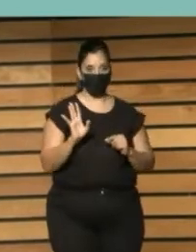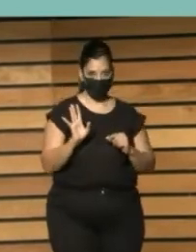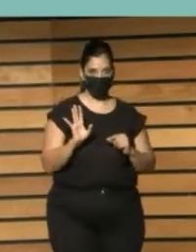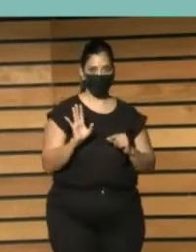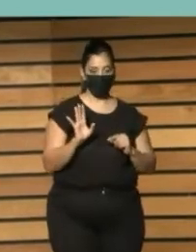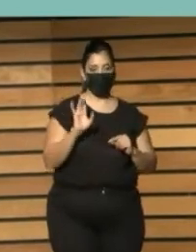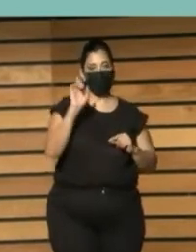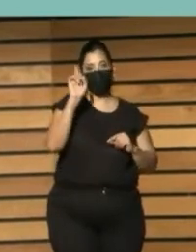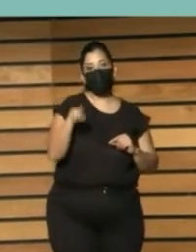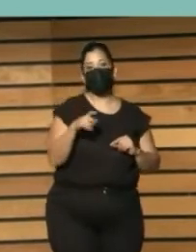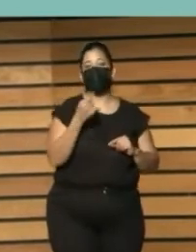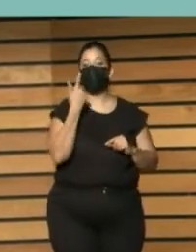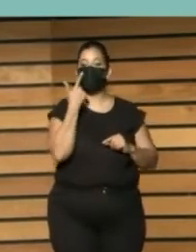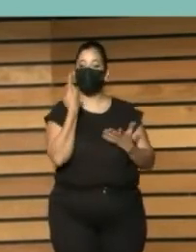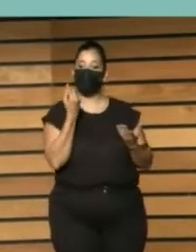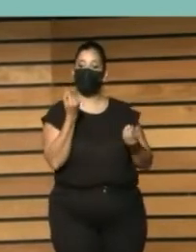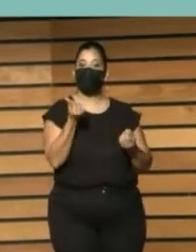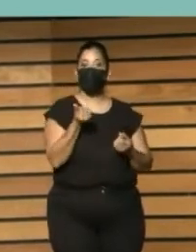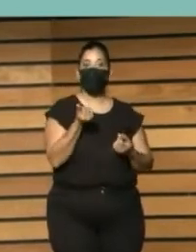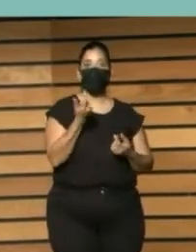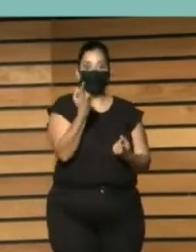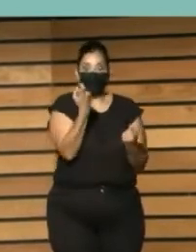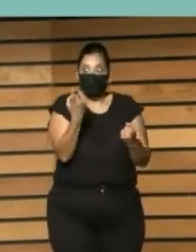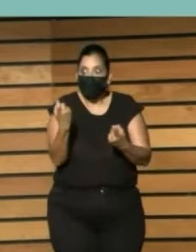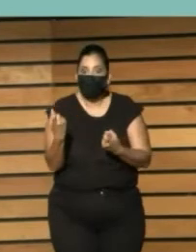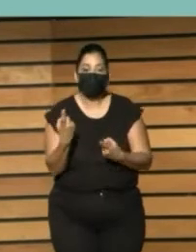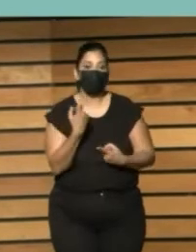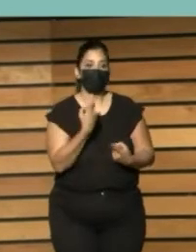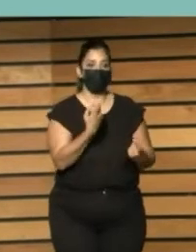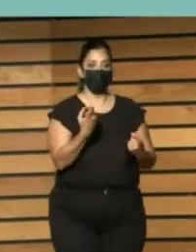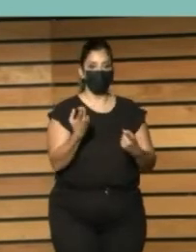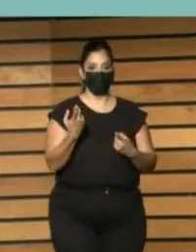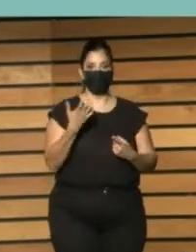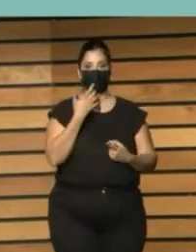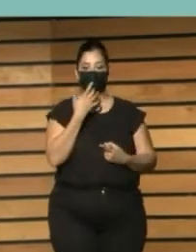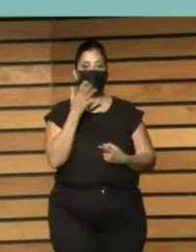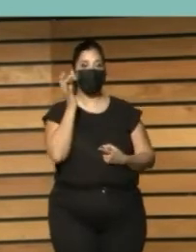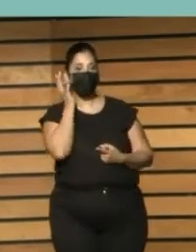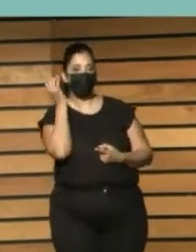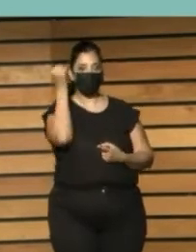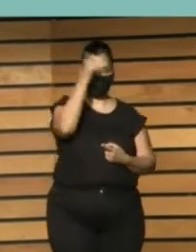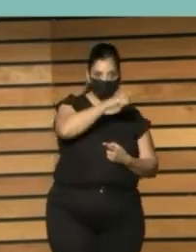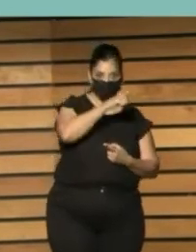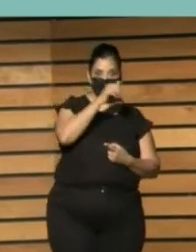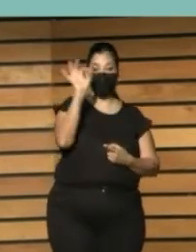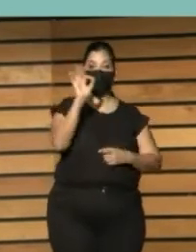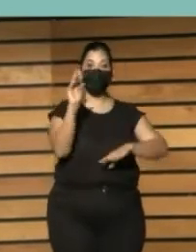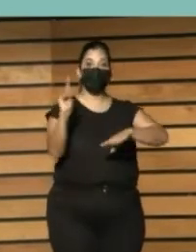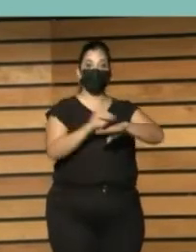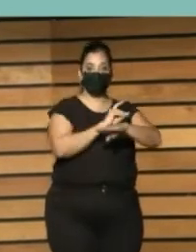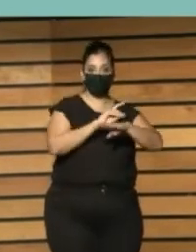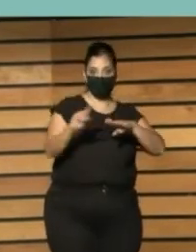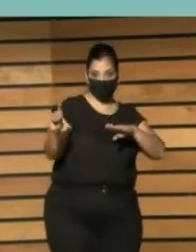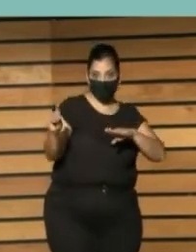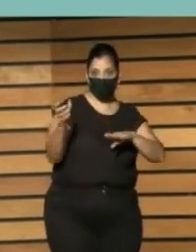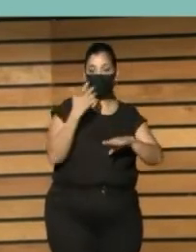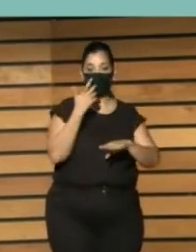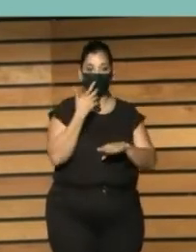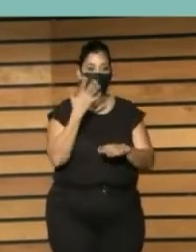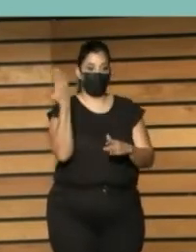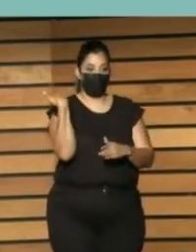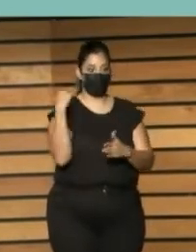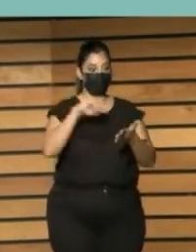esa parte de la vulnerabilidad como la de género la digital el proyecto que ha